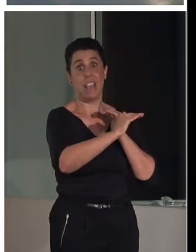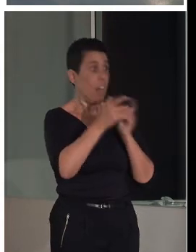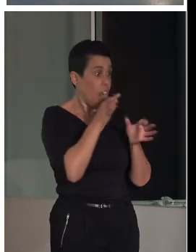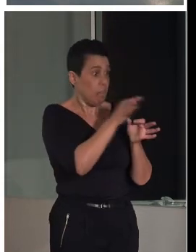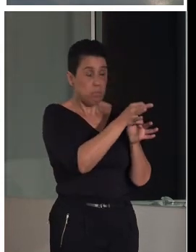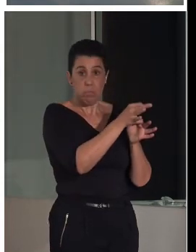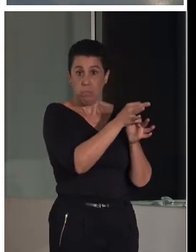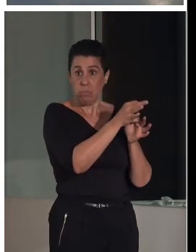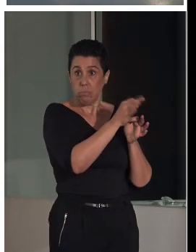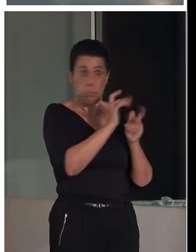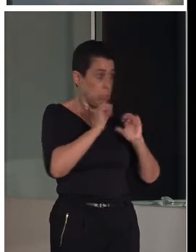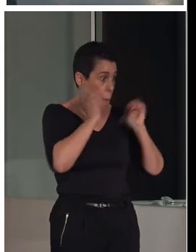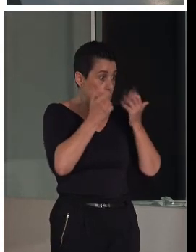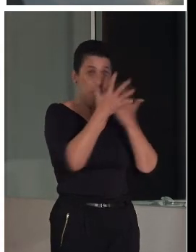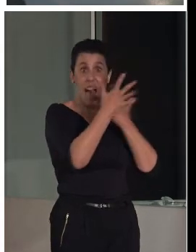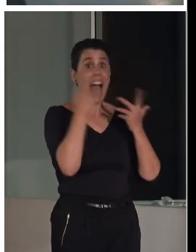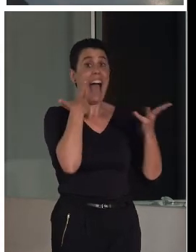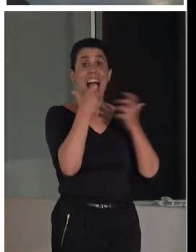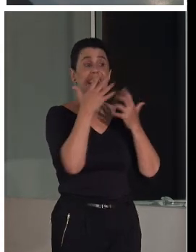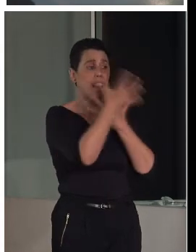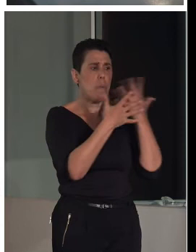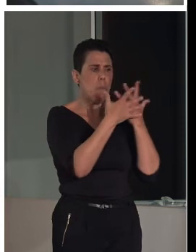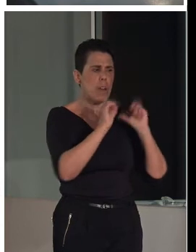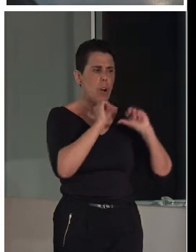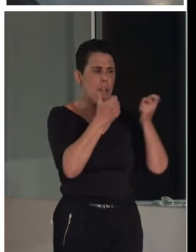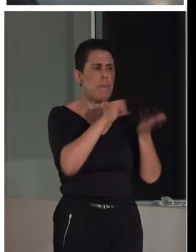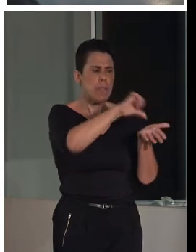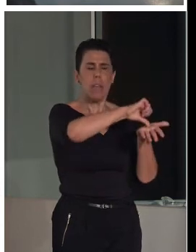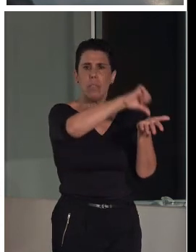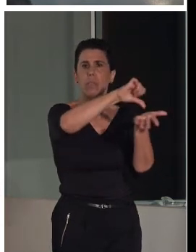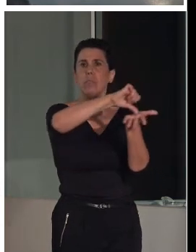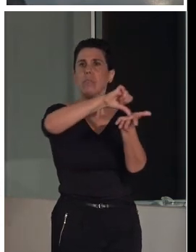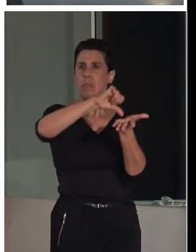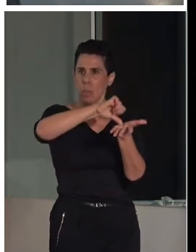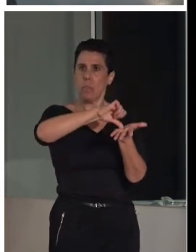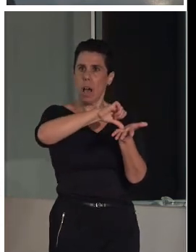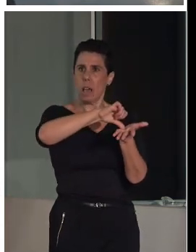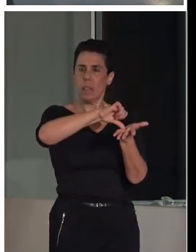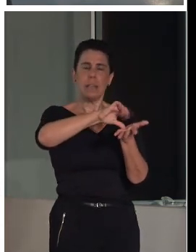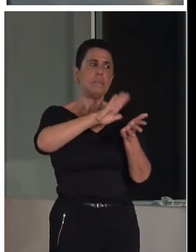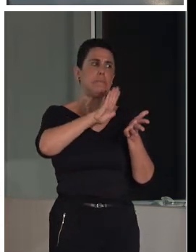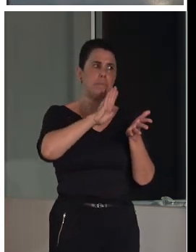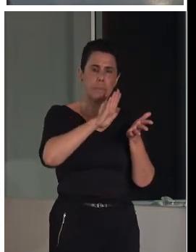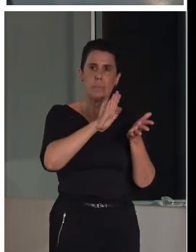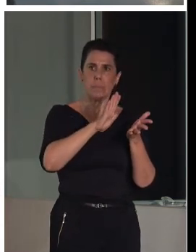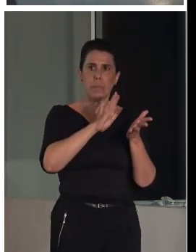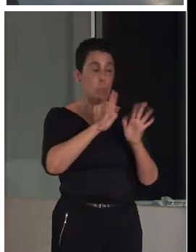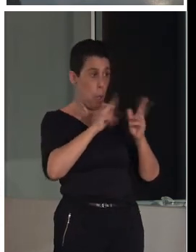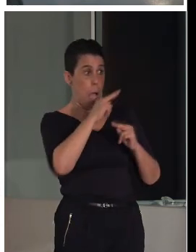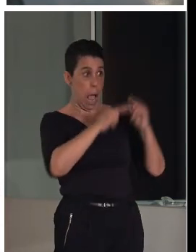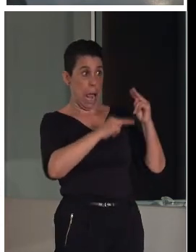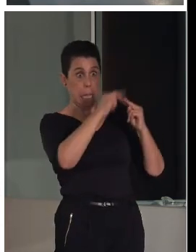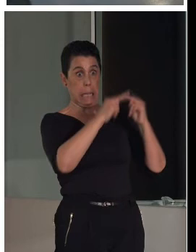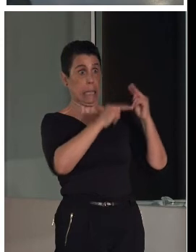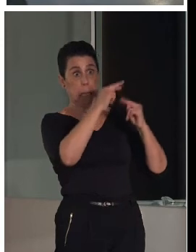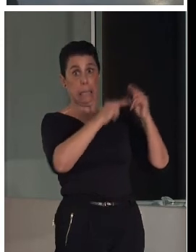de inicio en lugares urbanos, pero es una arquitectura, bueno, en este caso la arquitectura, lo que